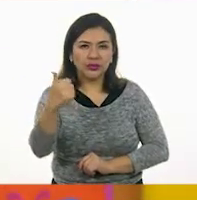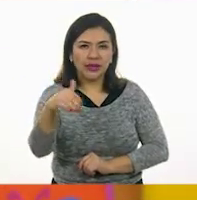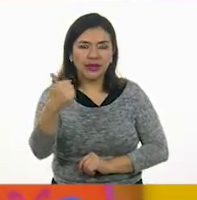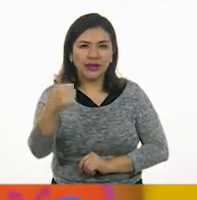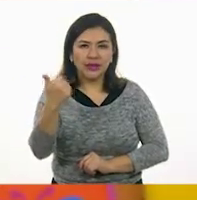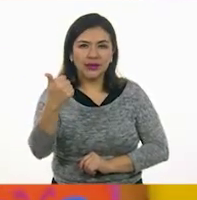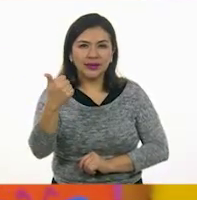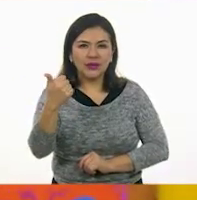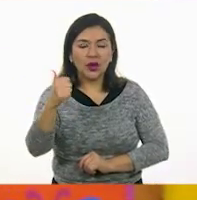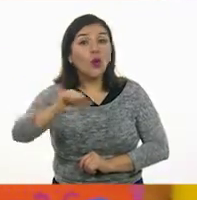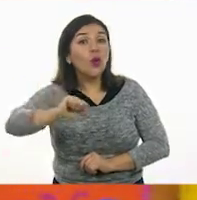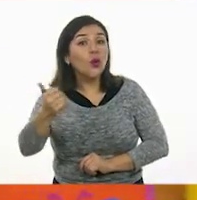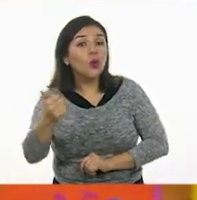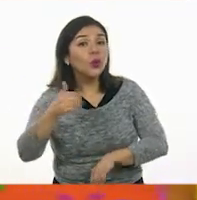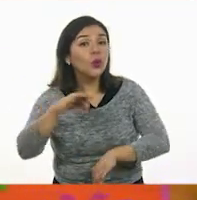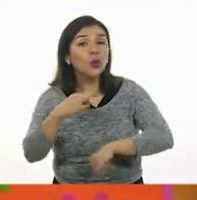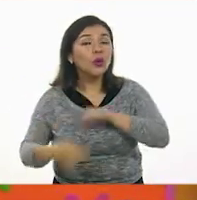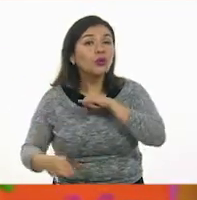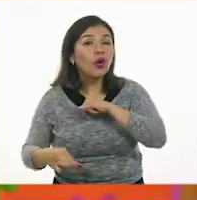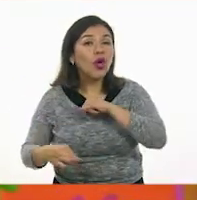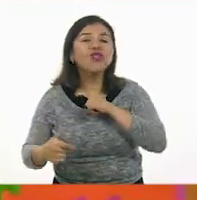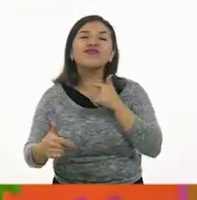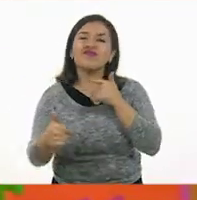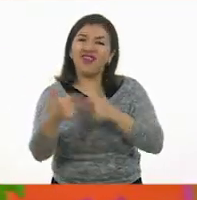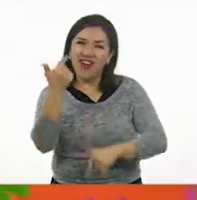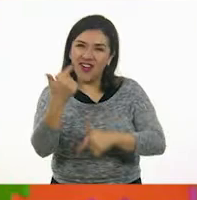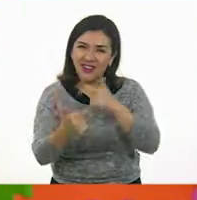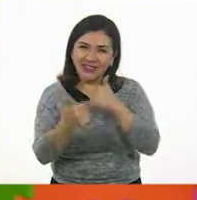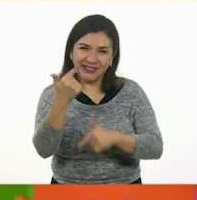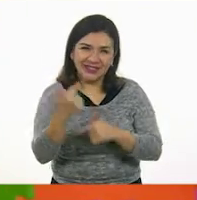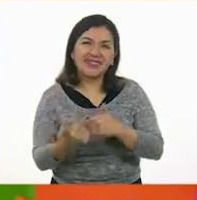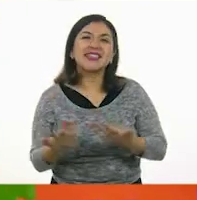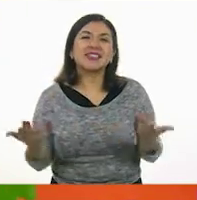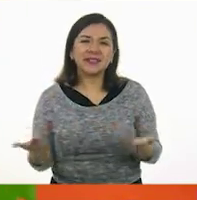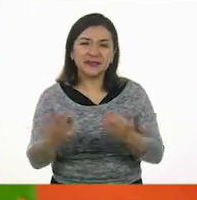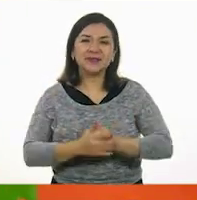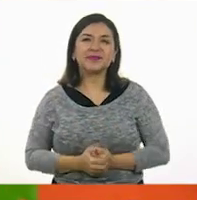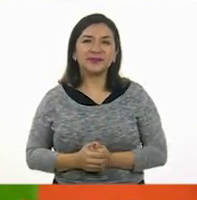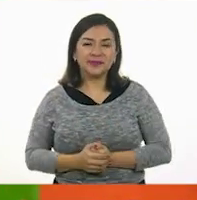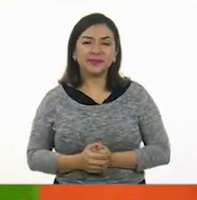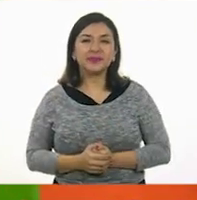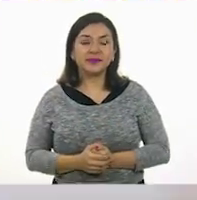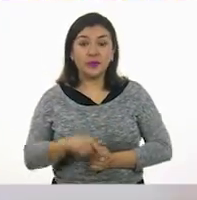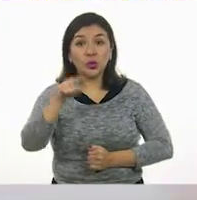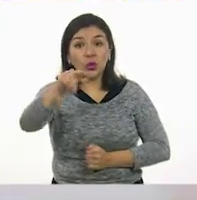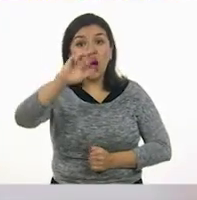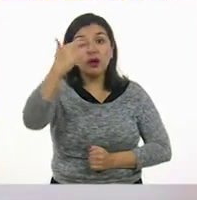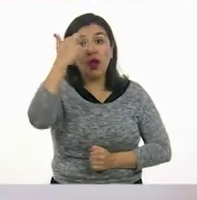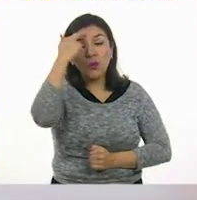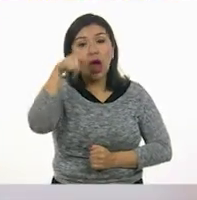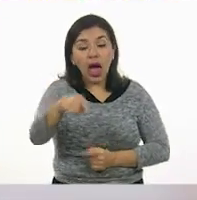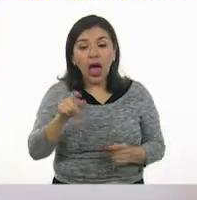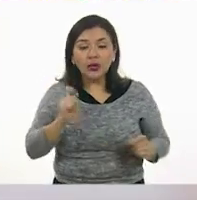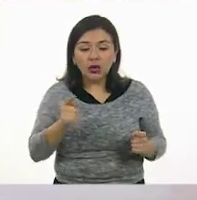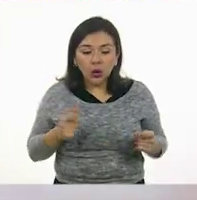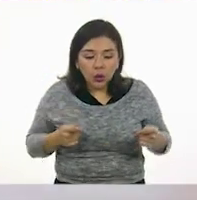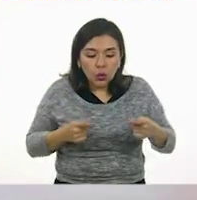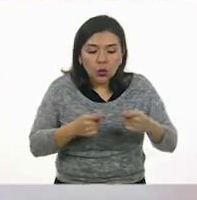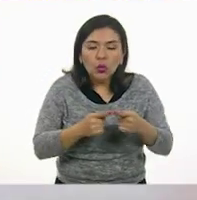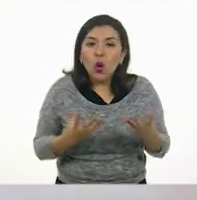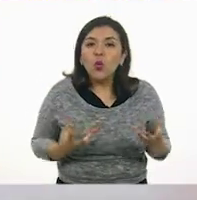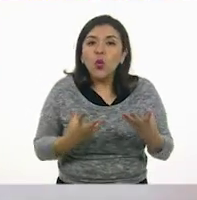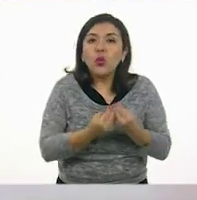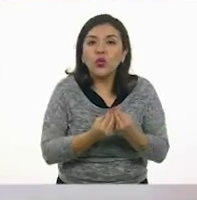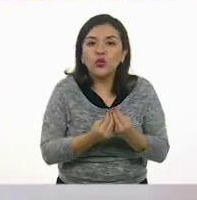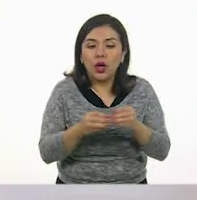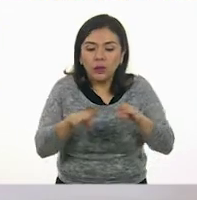once y doce. ¿Sí? Porque recuerden que aquí se unen. Nada más se